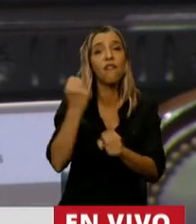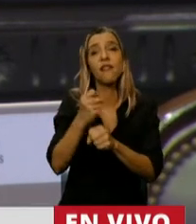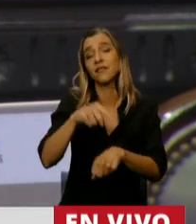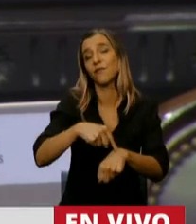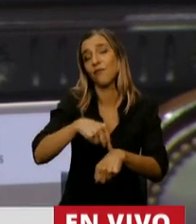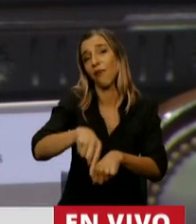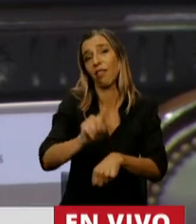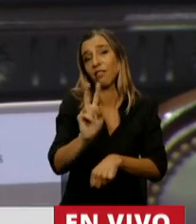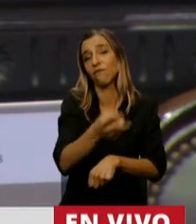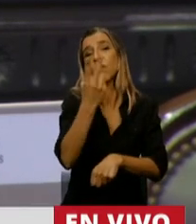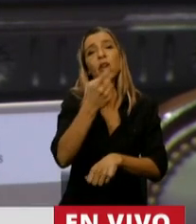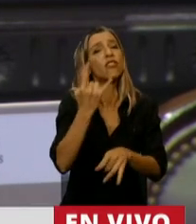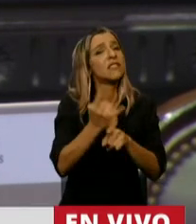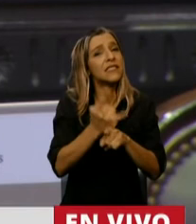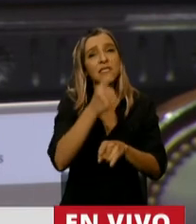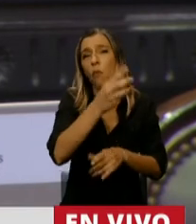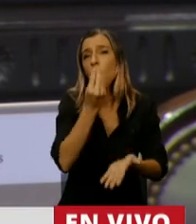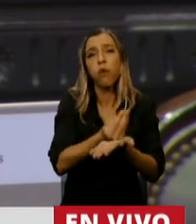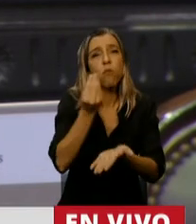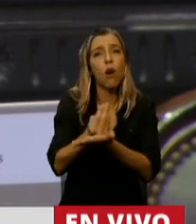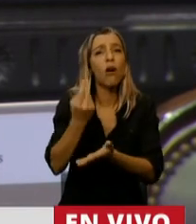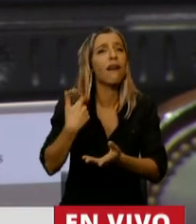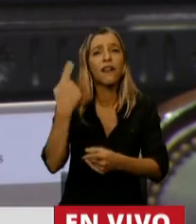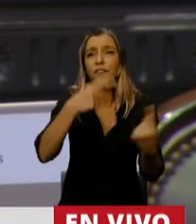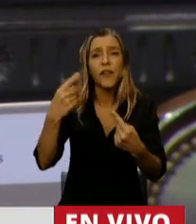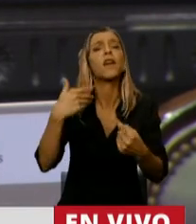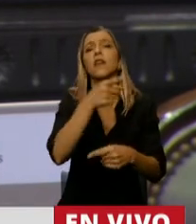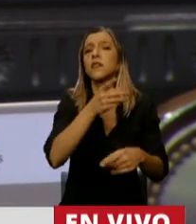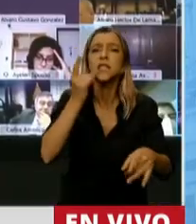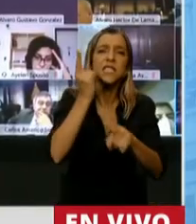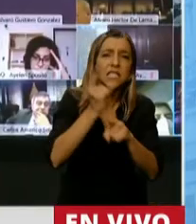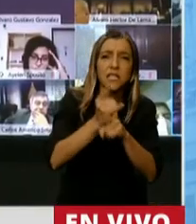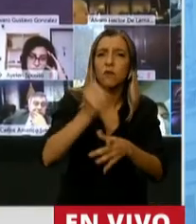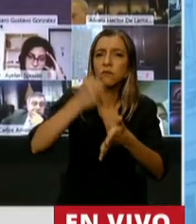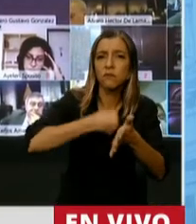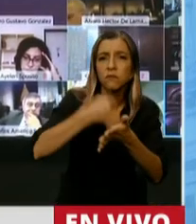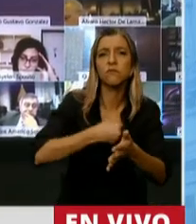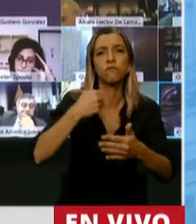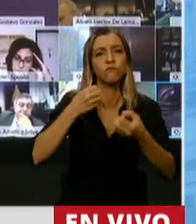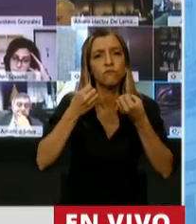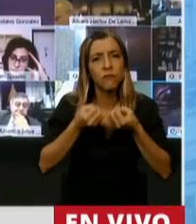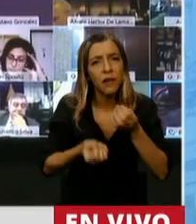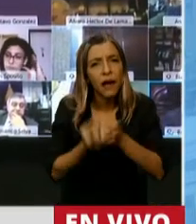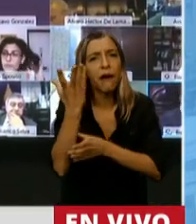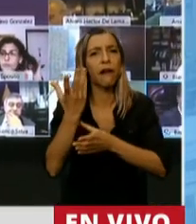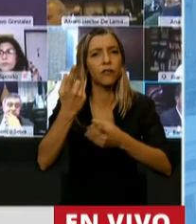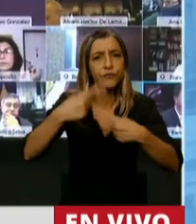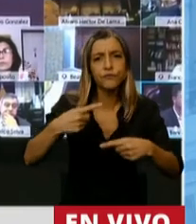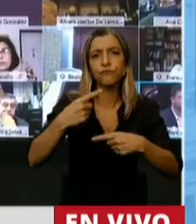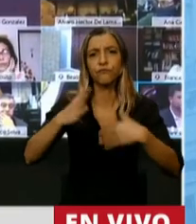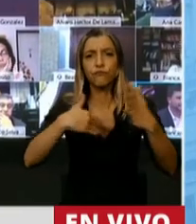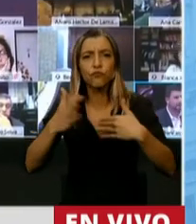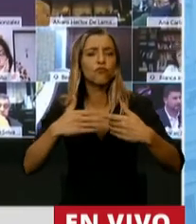inmortalidad siguió organizando, convocando, formando, militando e investigando. Héctor Tigre